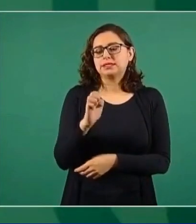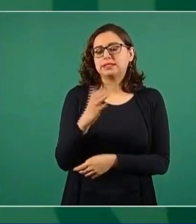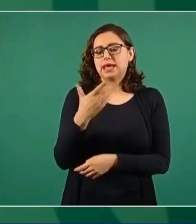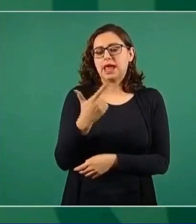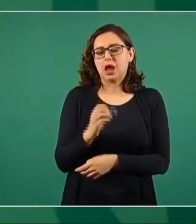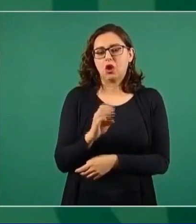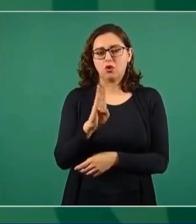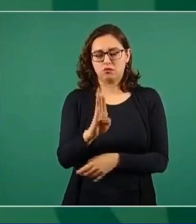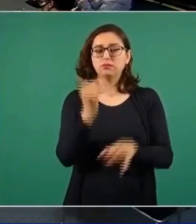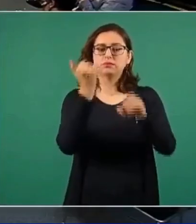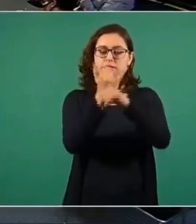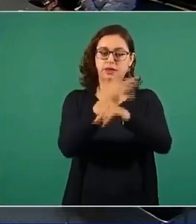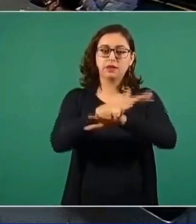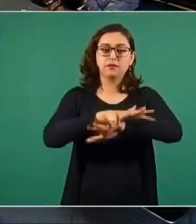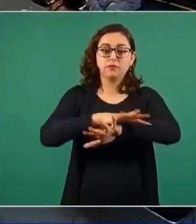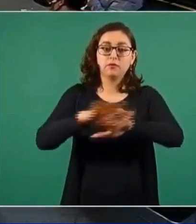demás,